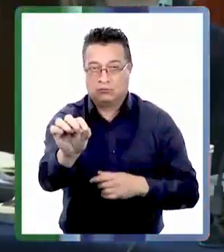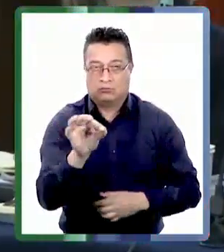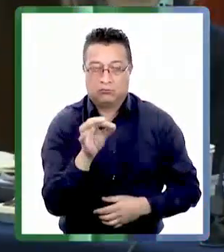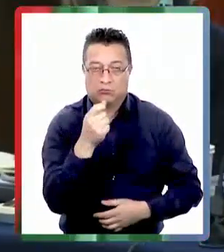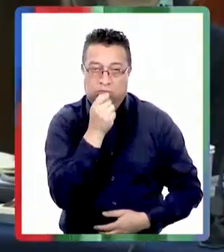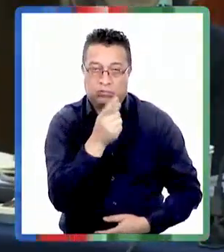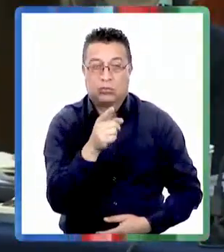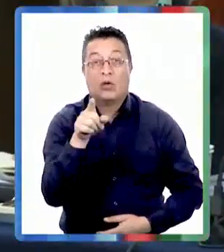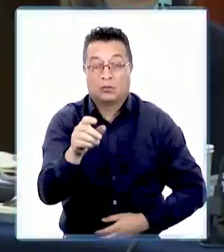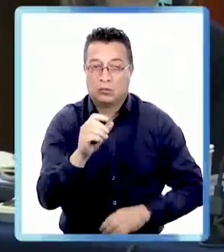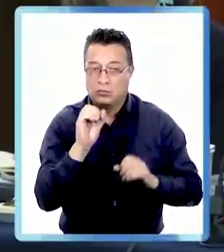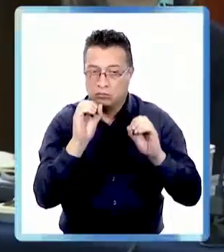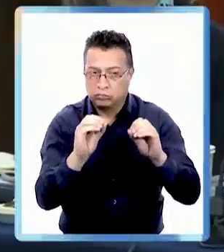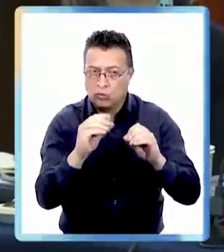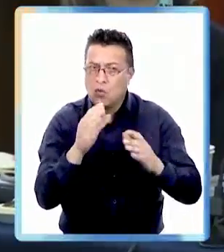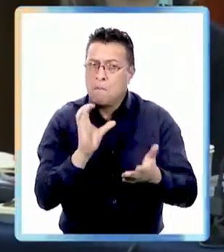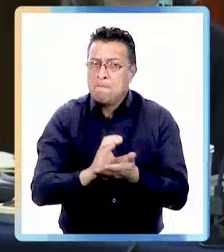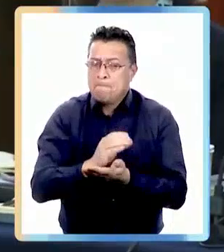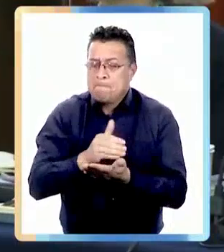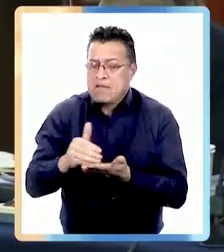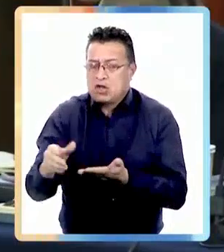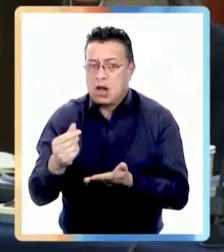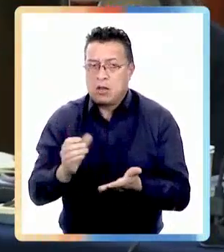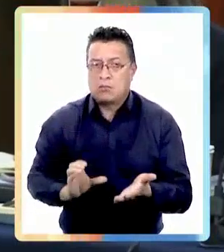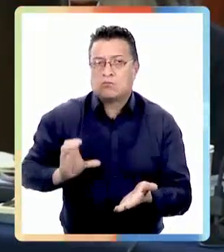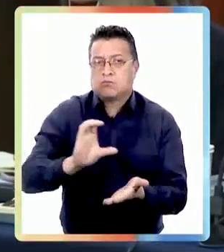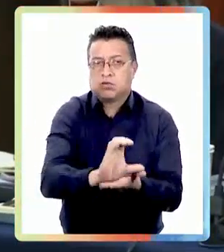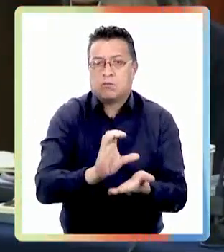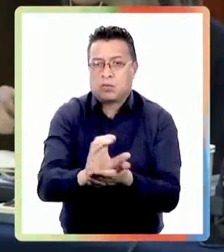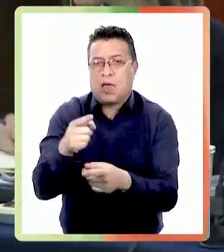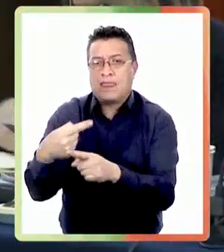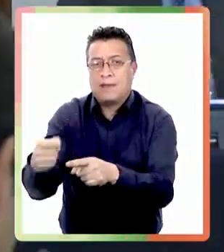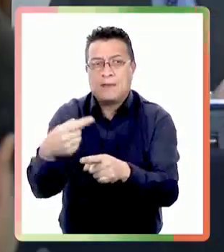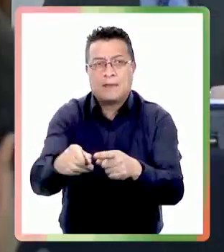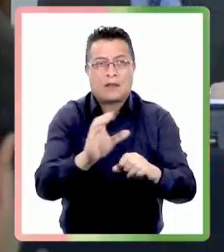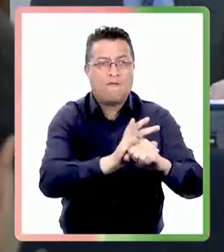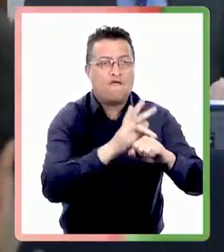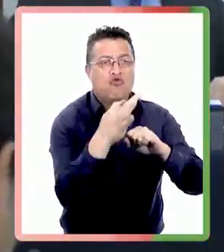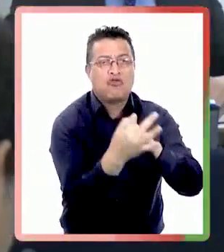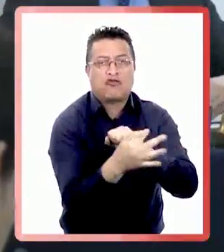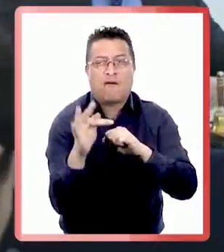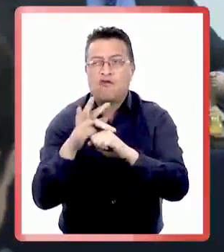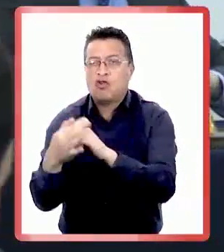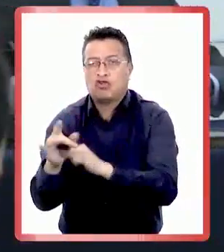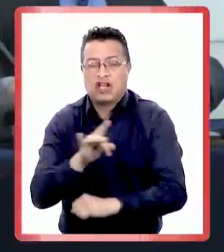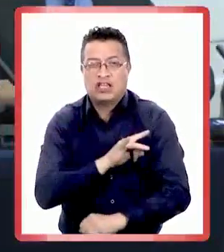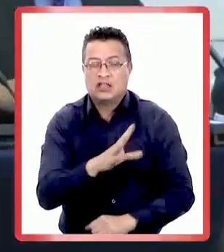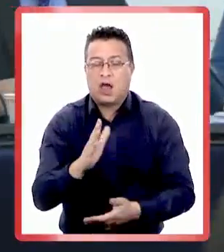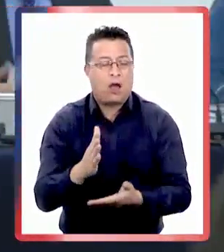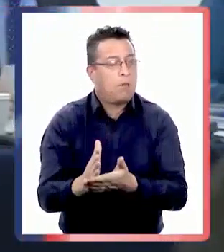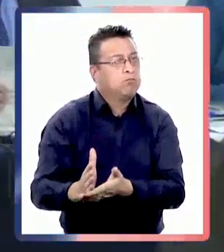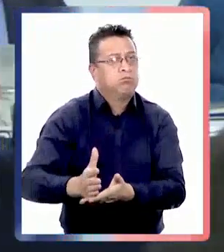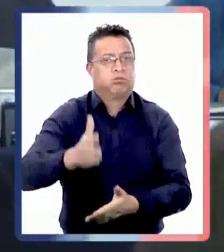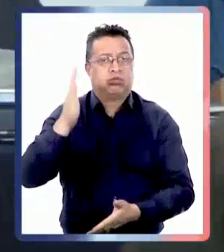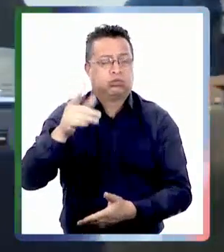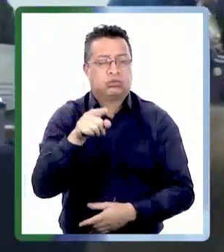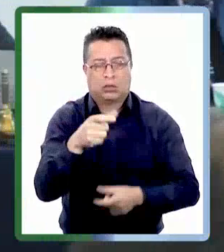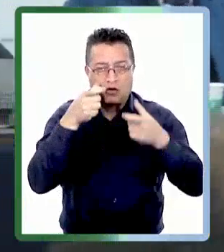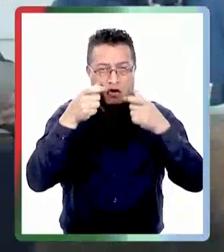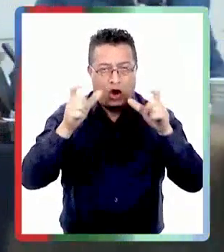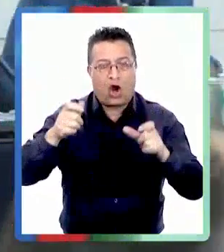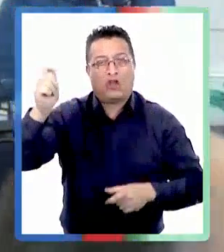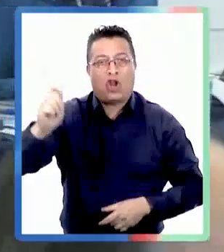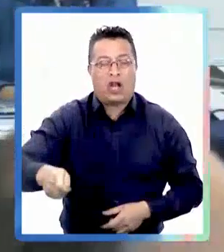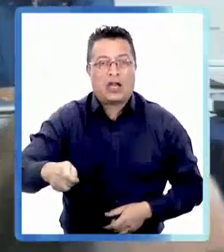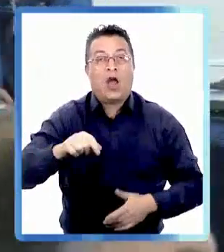alerta por la asignación de millonarios fondos del Ministerio de Vivienda a distintas fundaciones en Chile detonó una drástica decisión de la